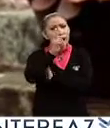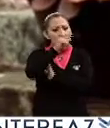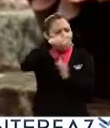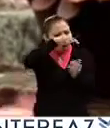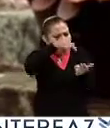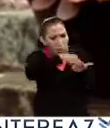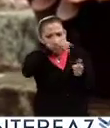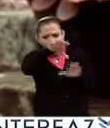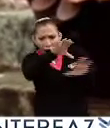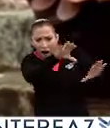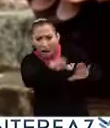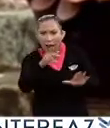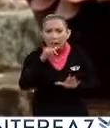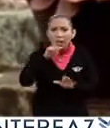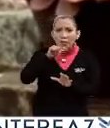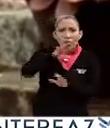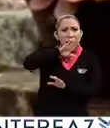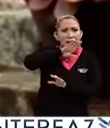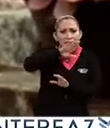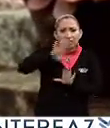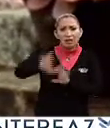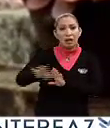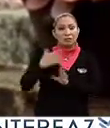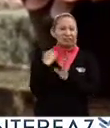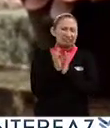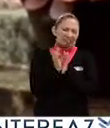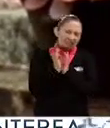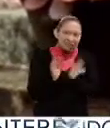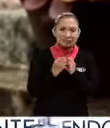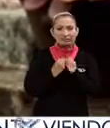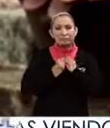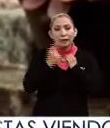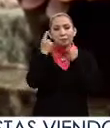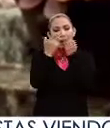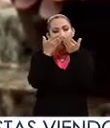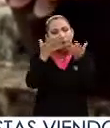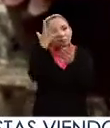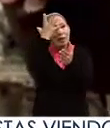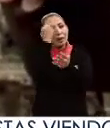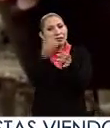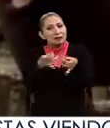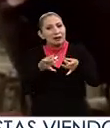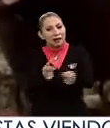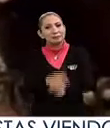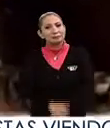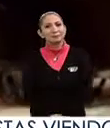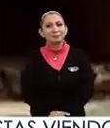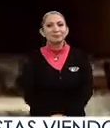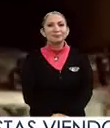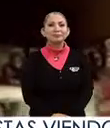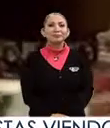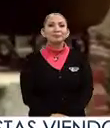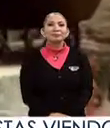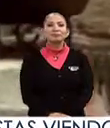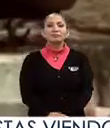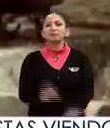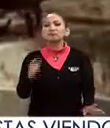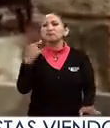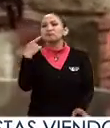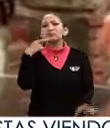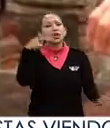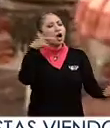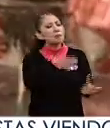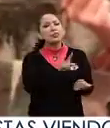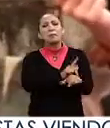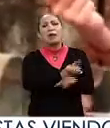locales, lenguas maternas, es vital para lograr aprendizajes de calidad. ¿Cuál es el objetivo